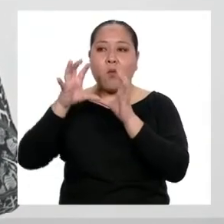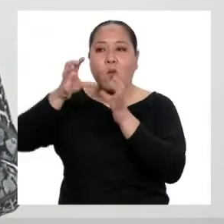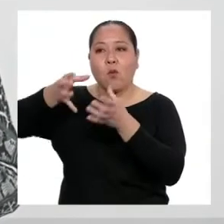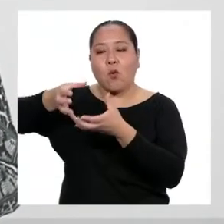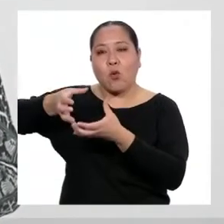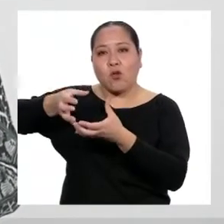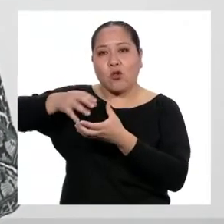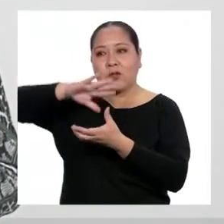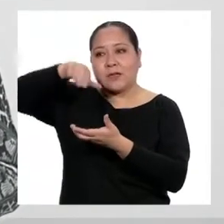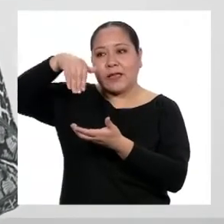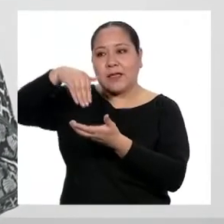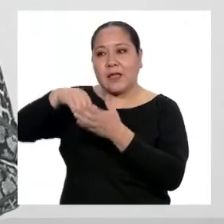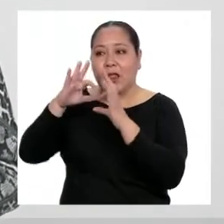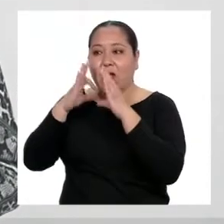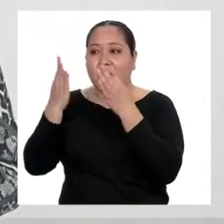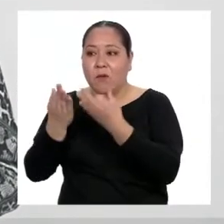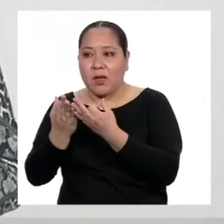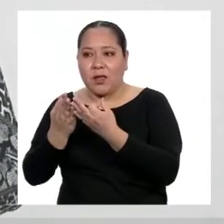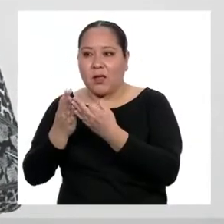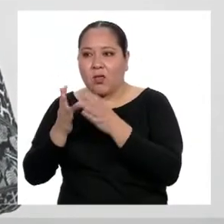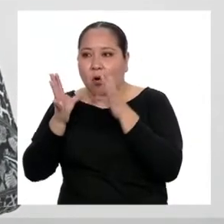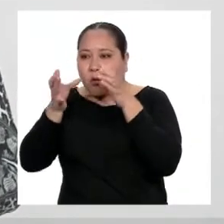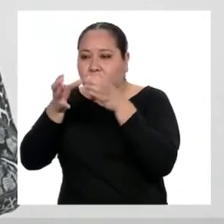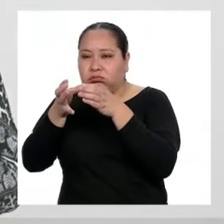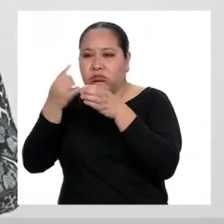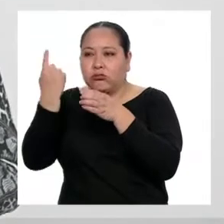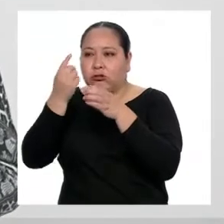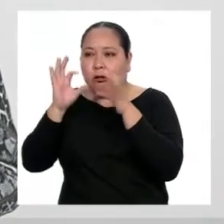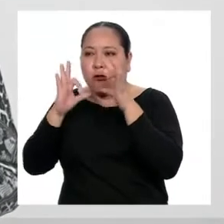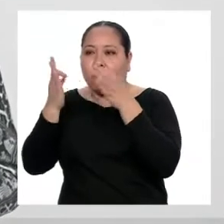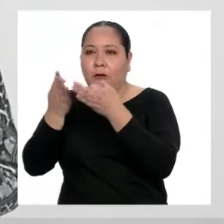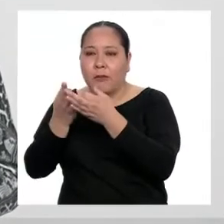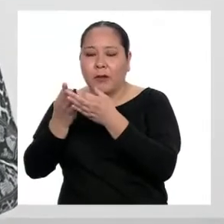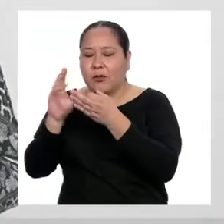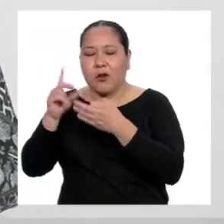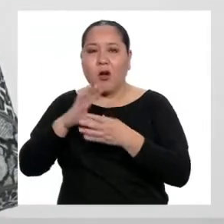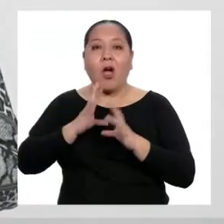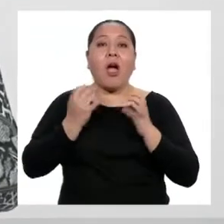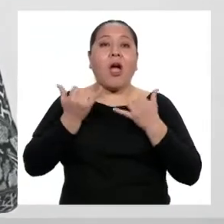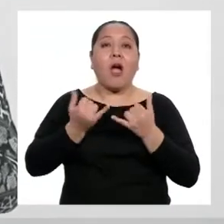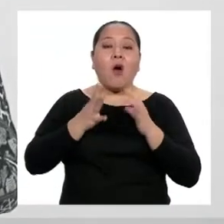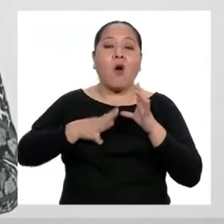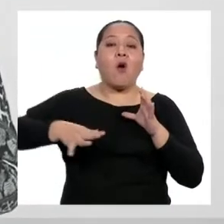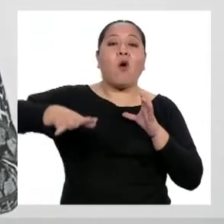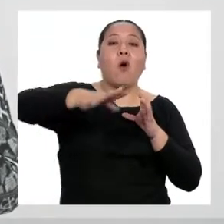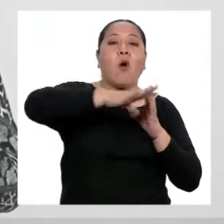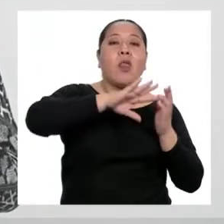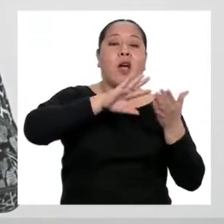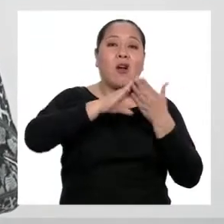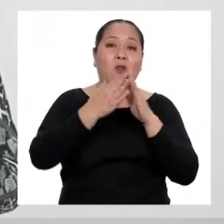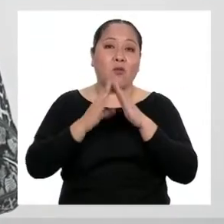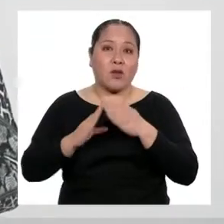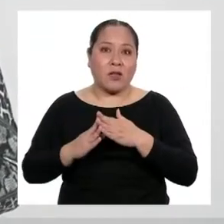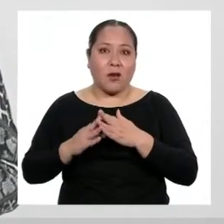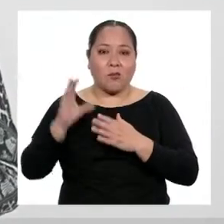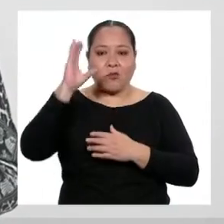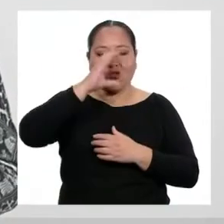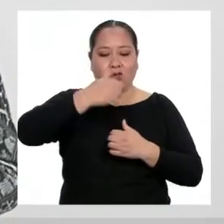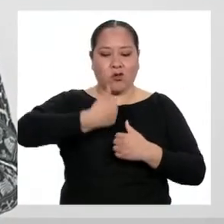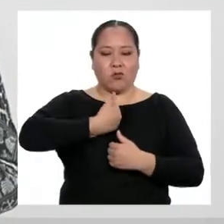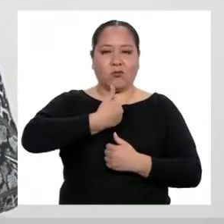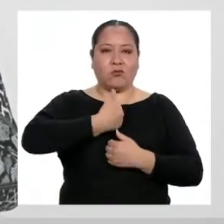mundo centrado en la comunidad. Sobre todo con su grupo de amigos y amigas, buscando una identidad y autonomía.